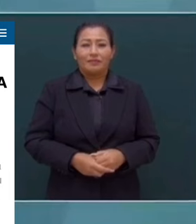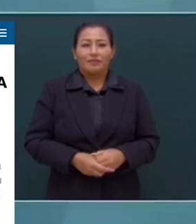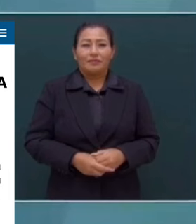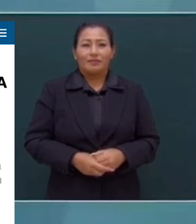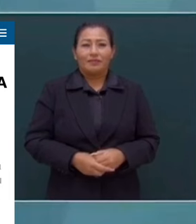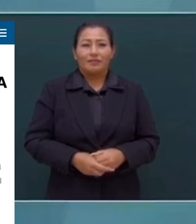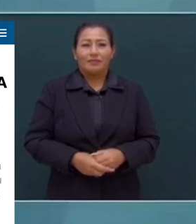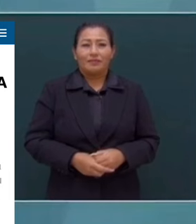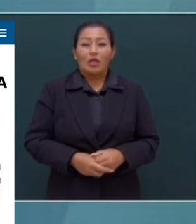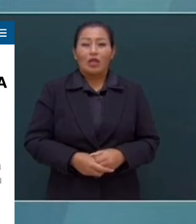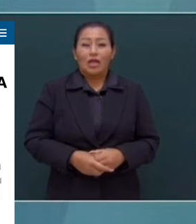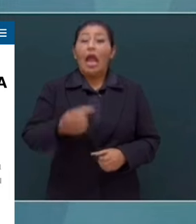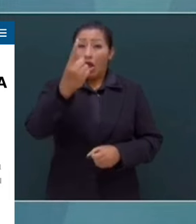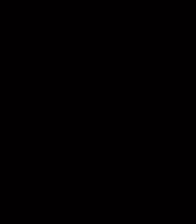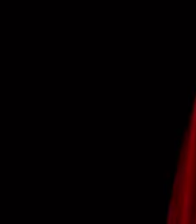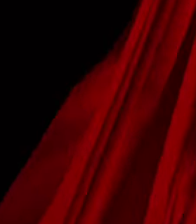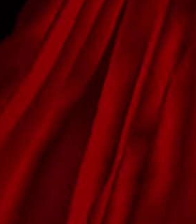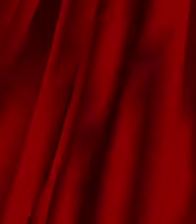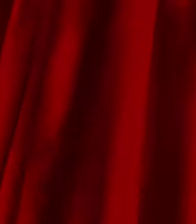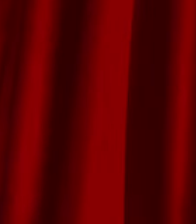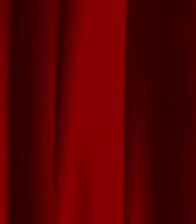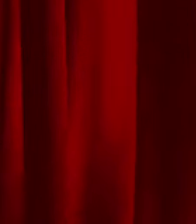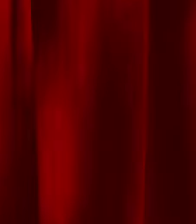cuando menos irresponsable.